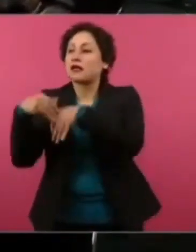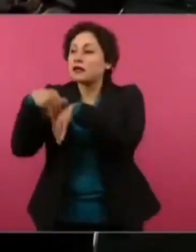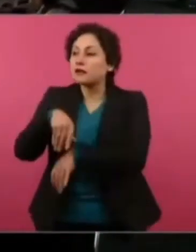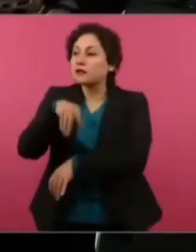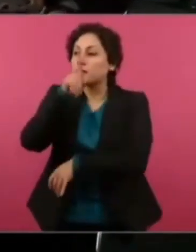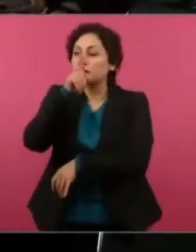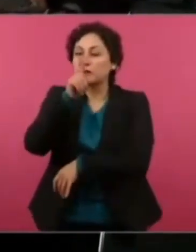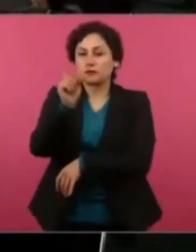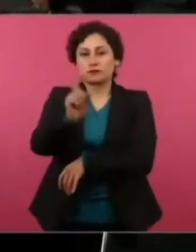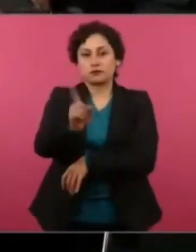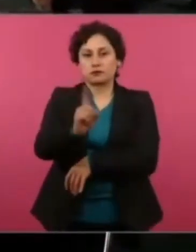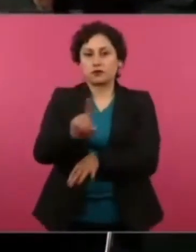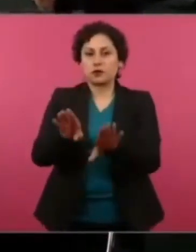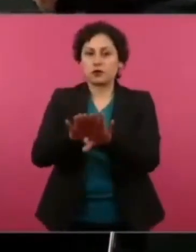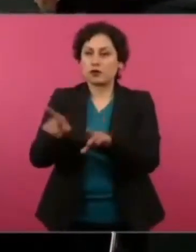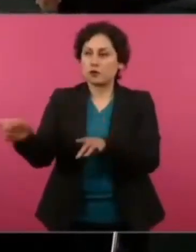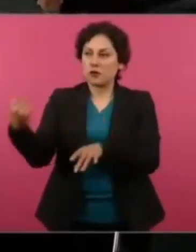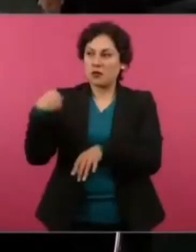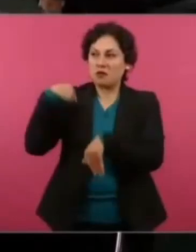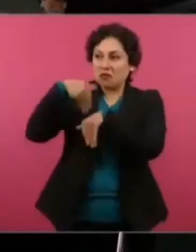pongan contra la pared.